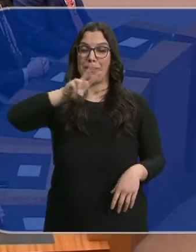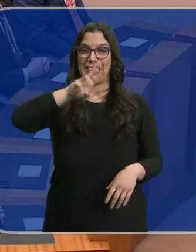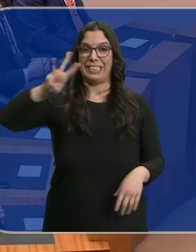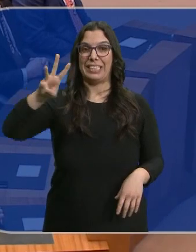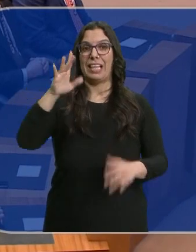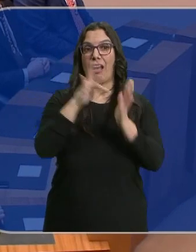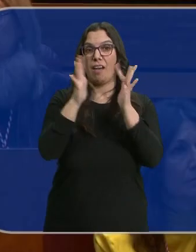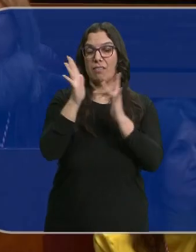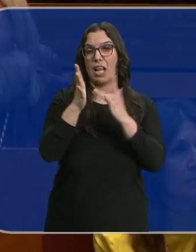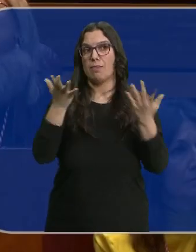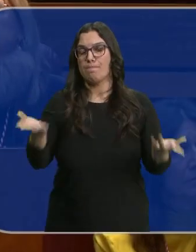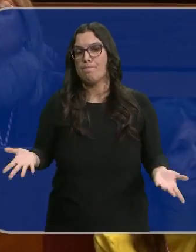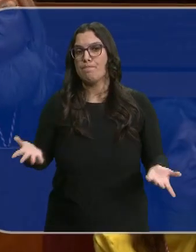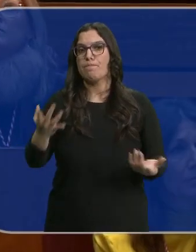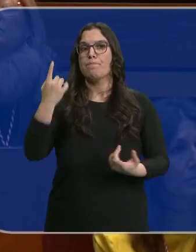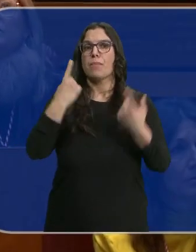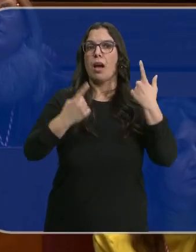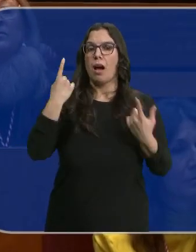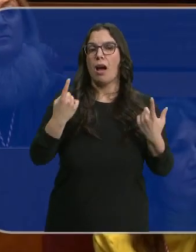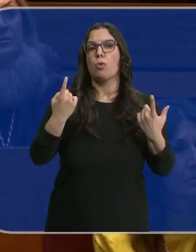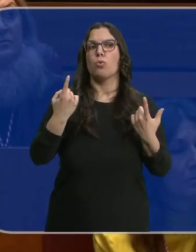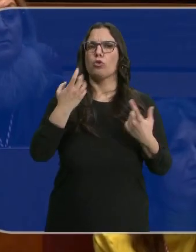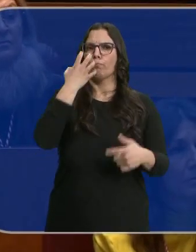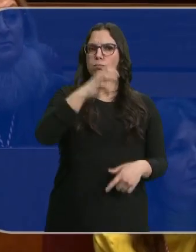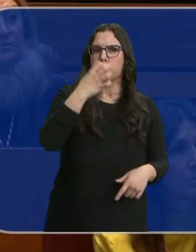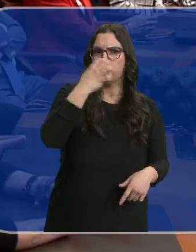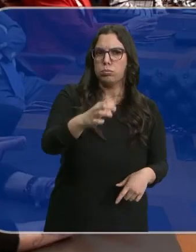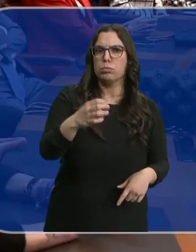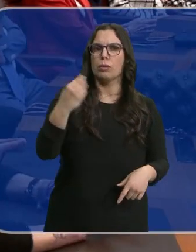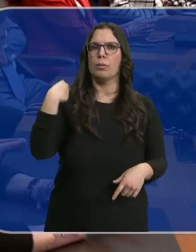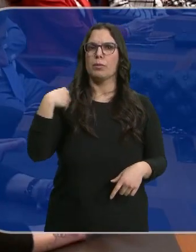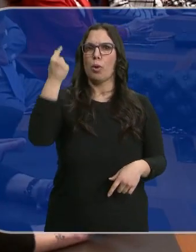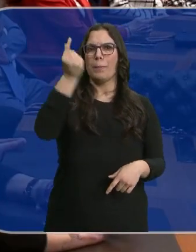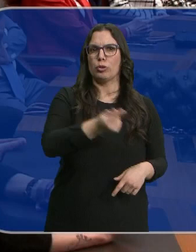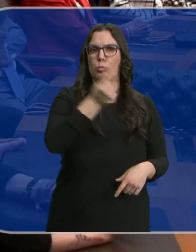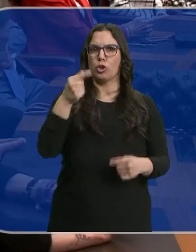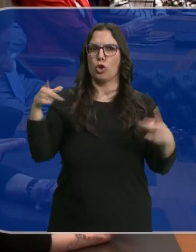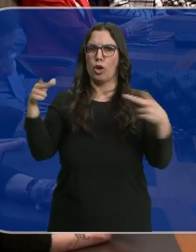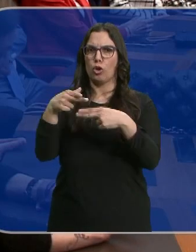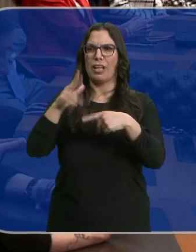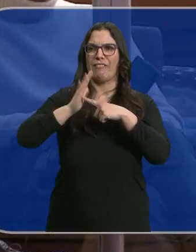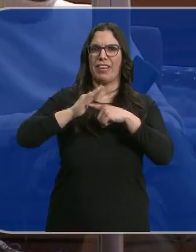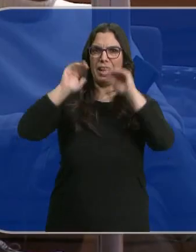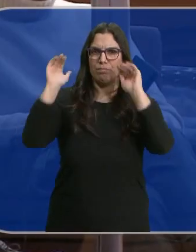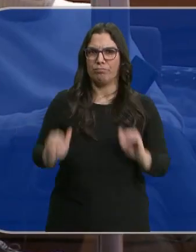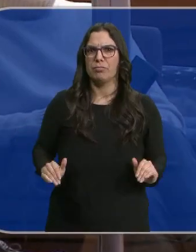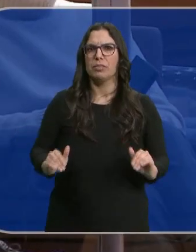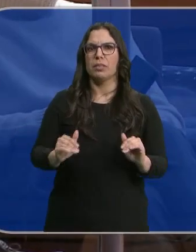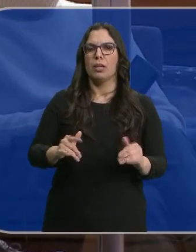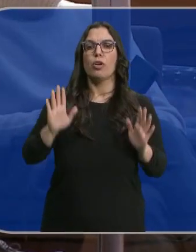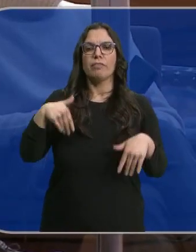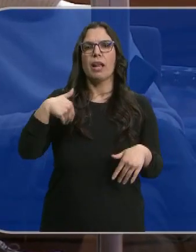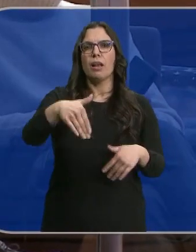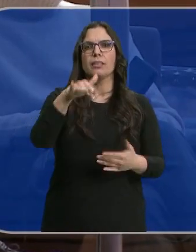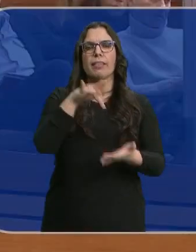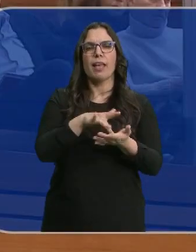abril, pues bueno, hay agentes sociales que están denunciando que se ha quitado presupuesto a la Feria de la Comunidad. ¿Qué es lo que nos vamos